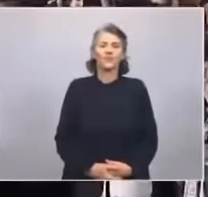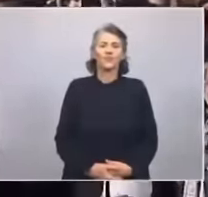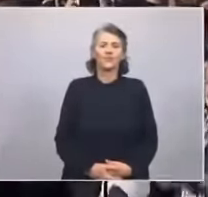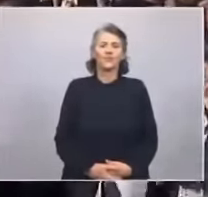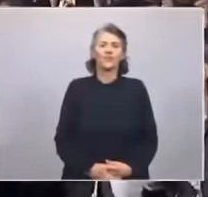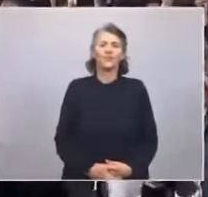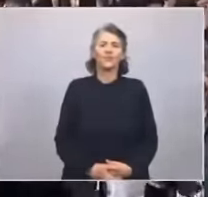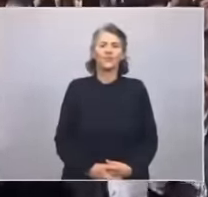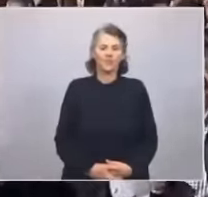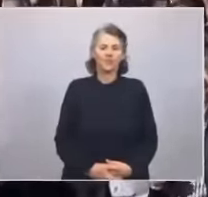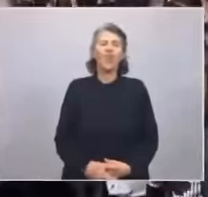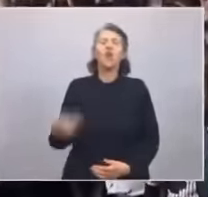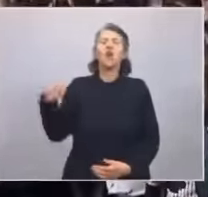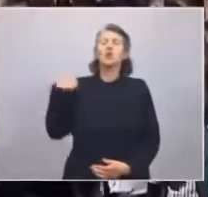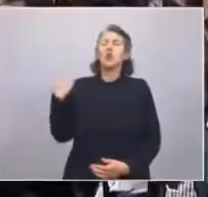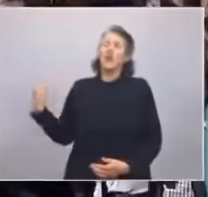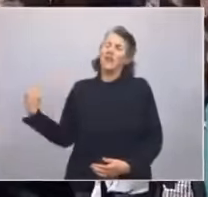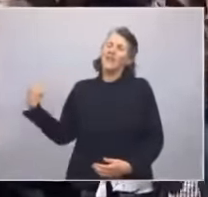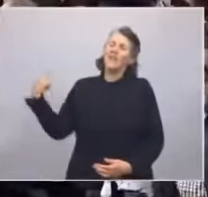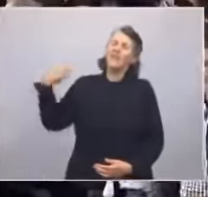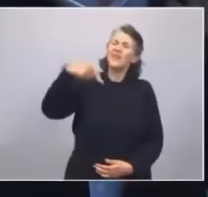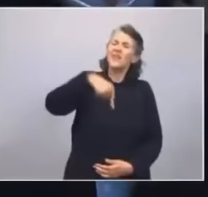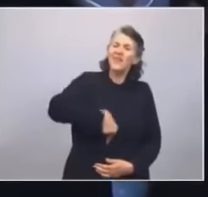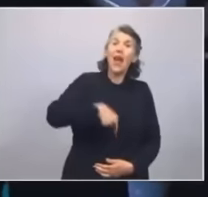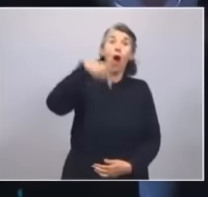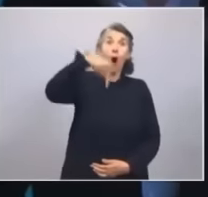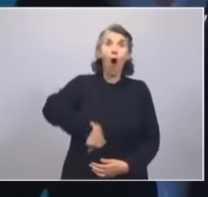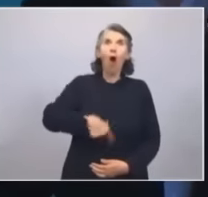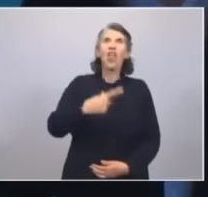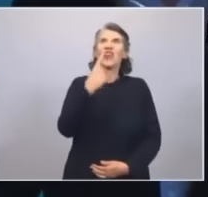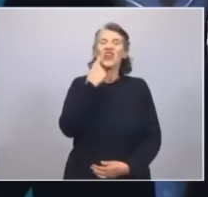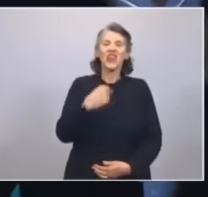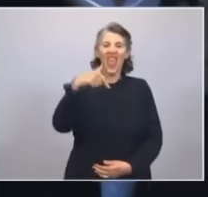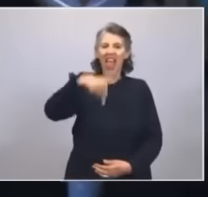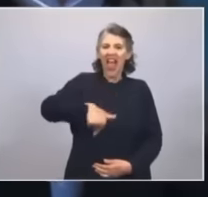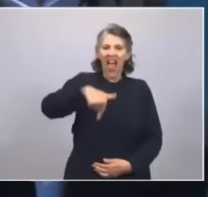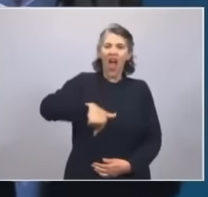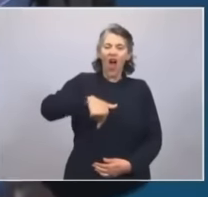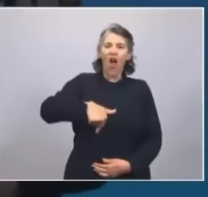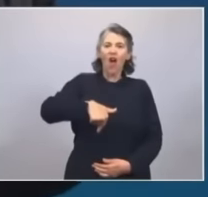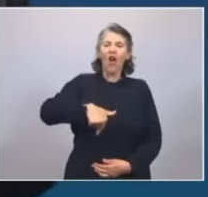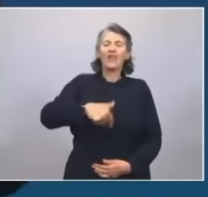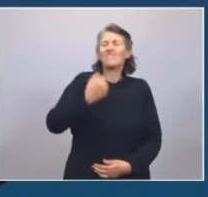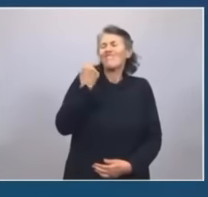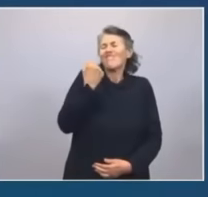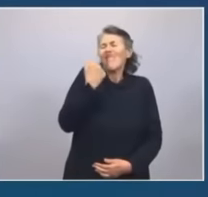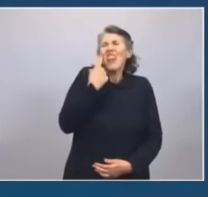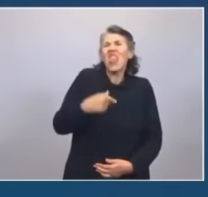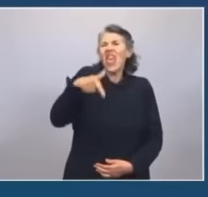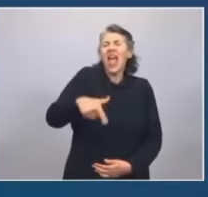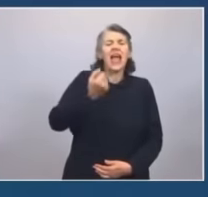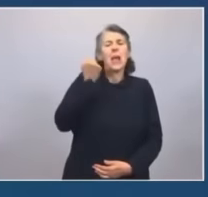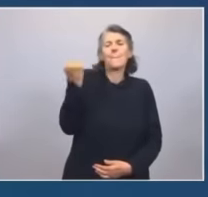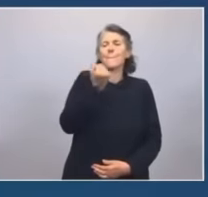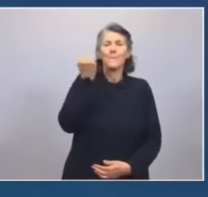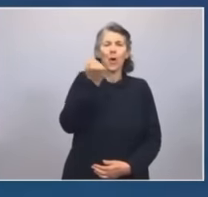Vengo en este día tan importante